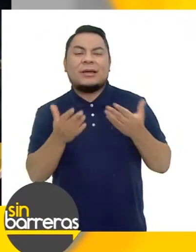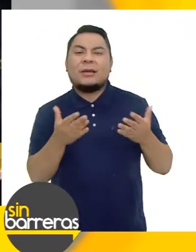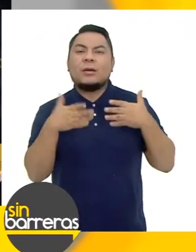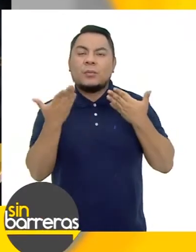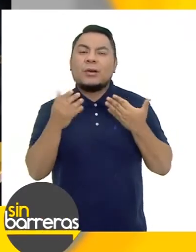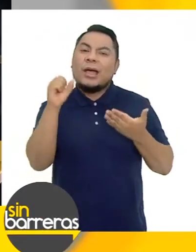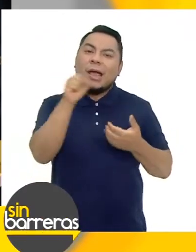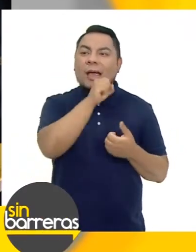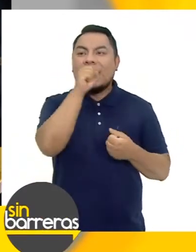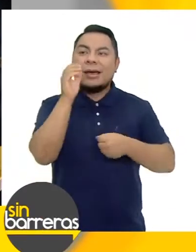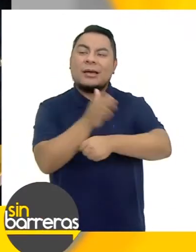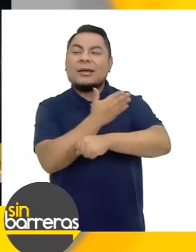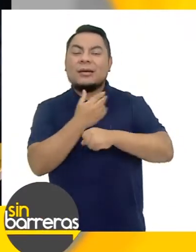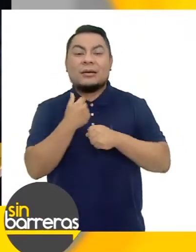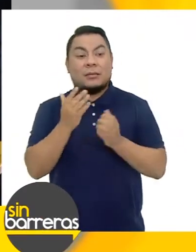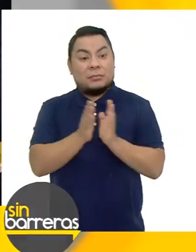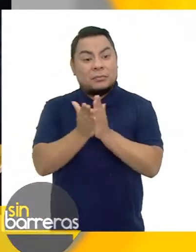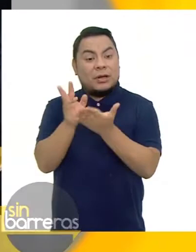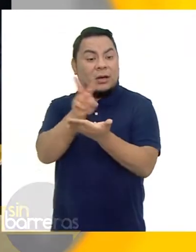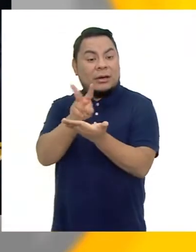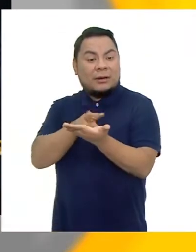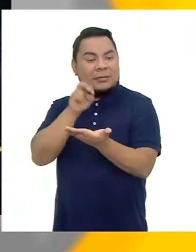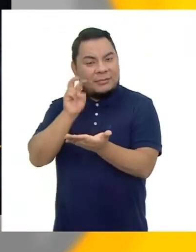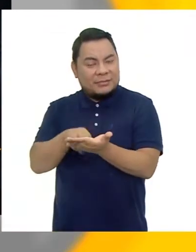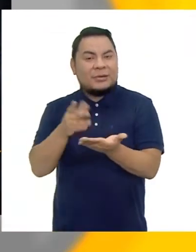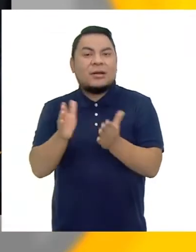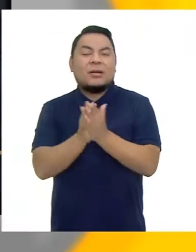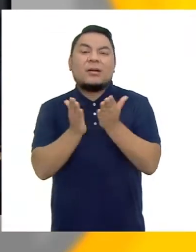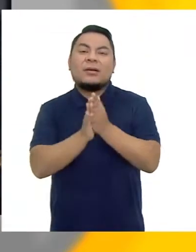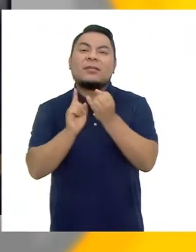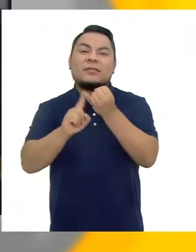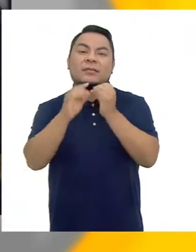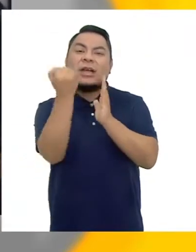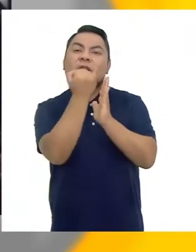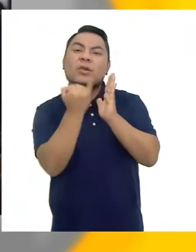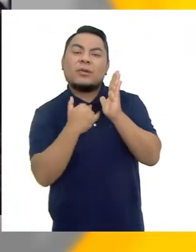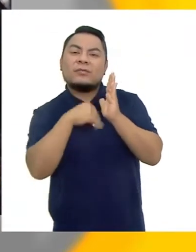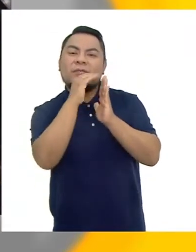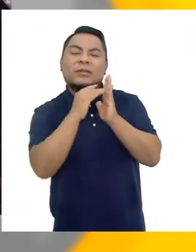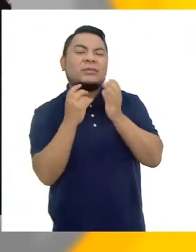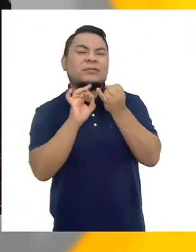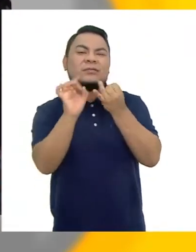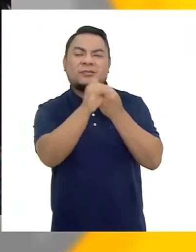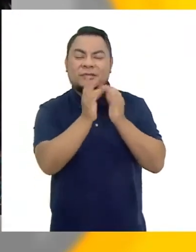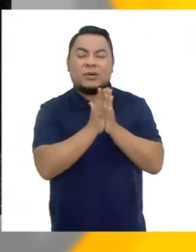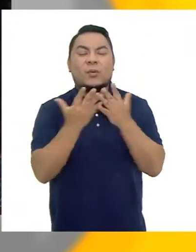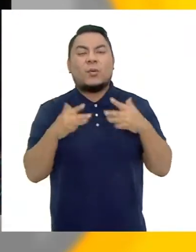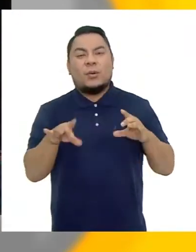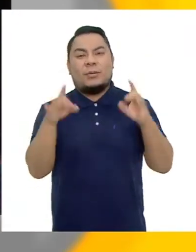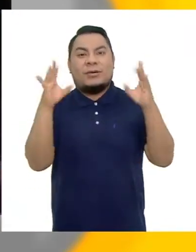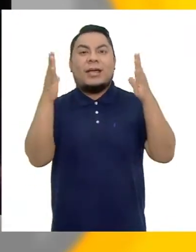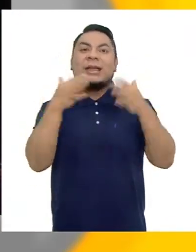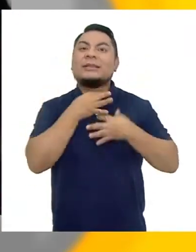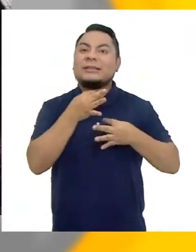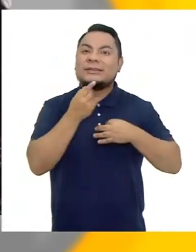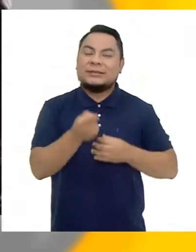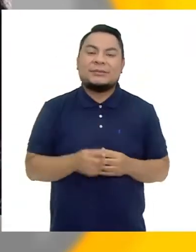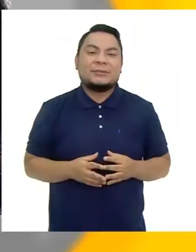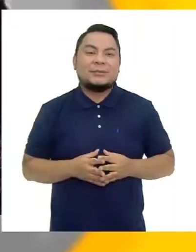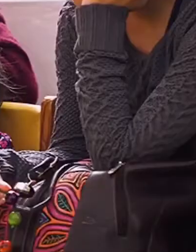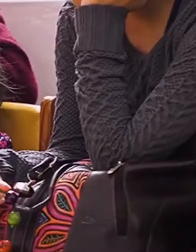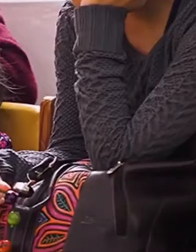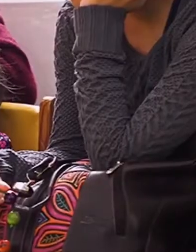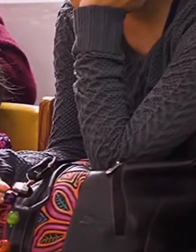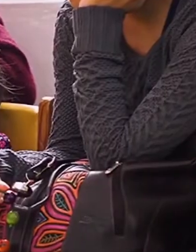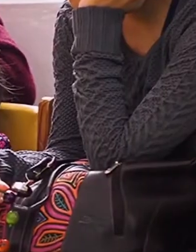cantar A leer Cómo leer Con libros Ilustrados O libros Album Ha sido muy mágico Muy